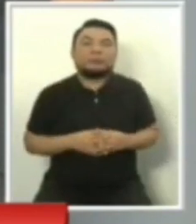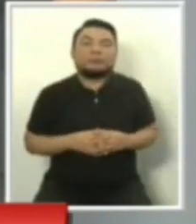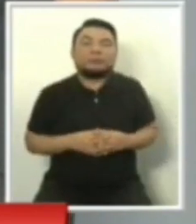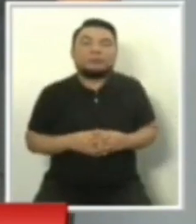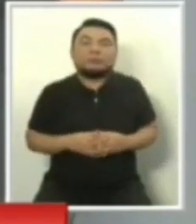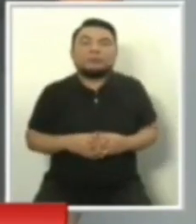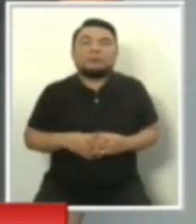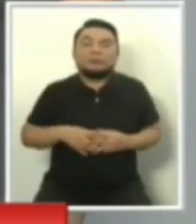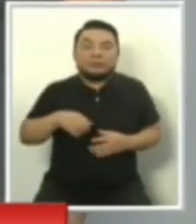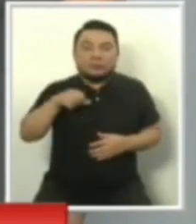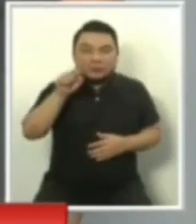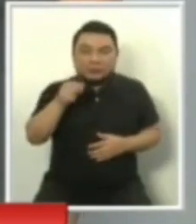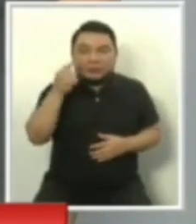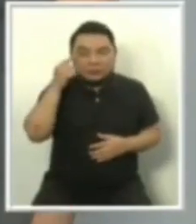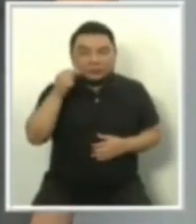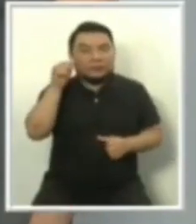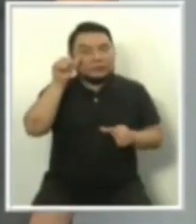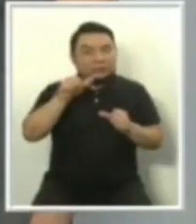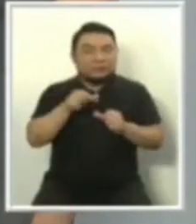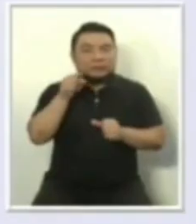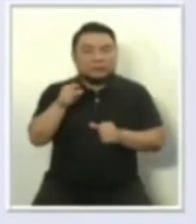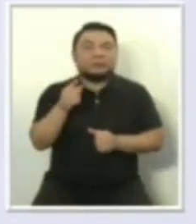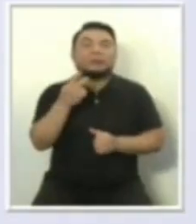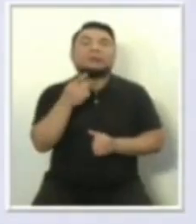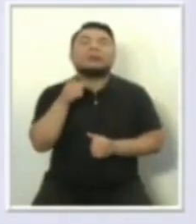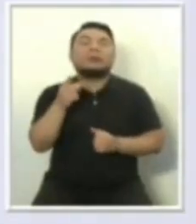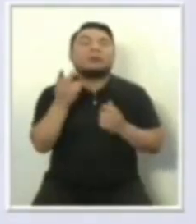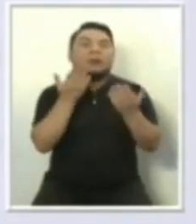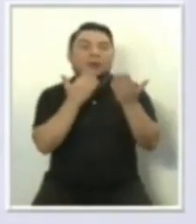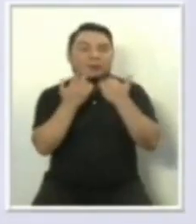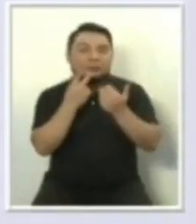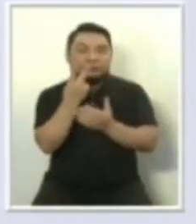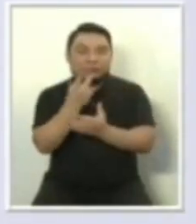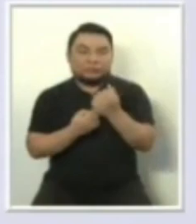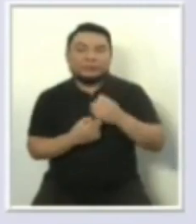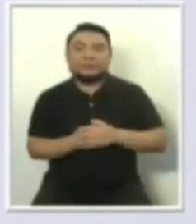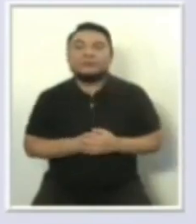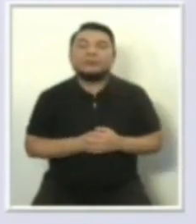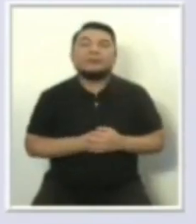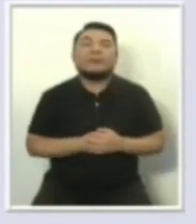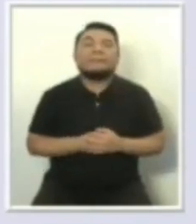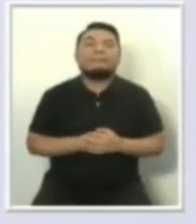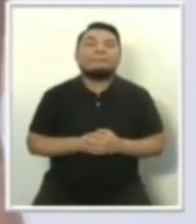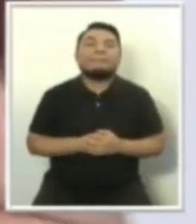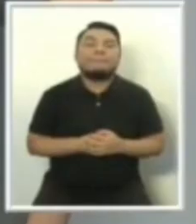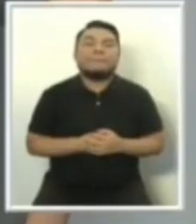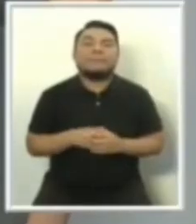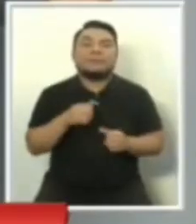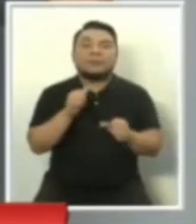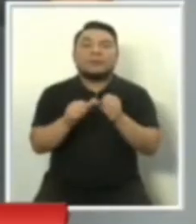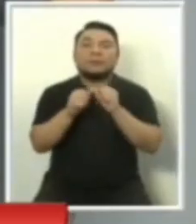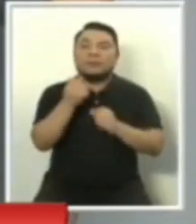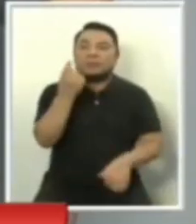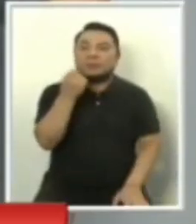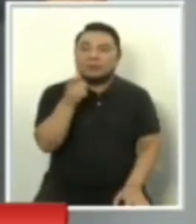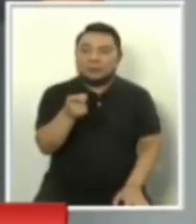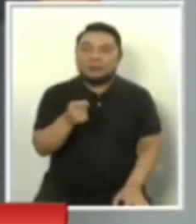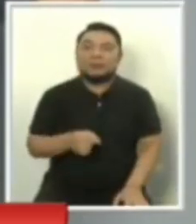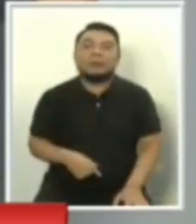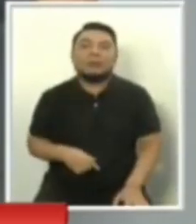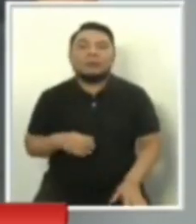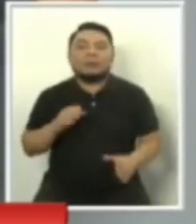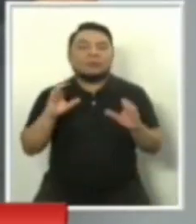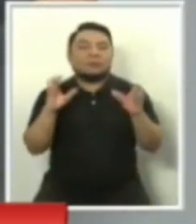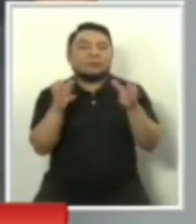recuerdo, es el orden de intervención de este bloque de diálogo. Intervenciones iniciales y finales. Número 11, Partido Político